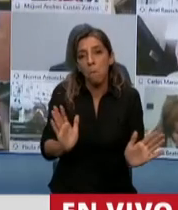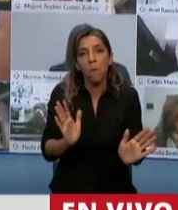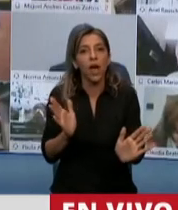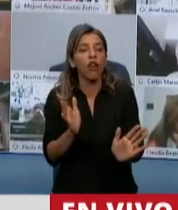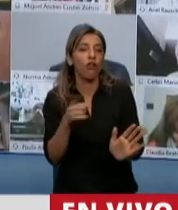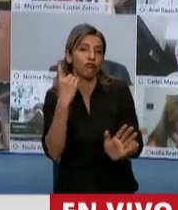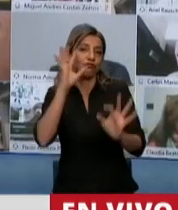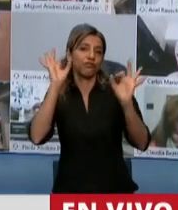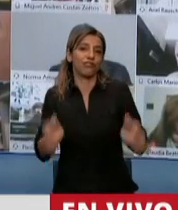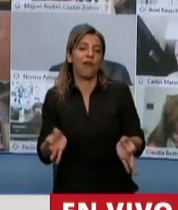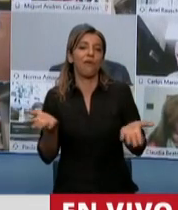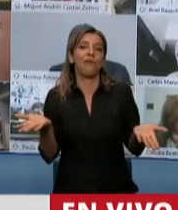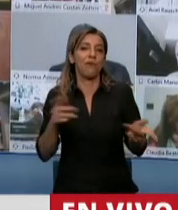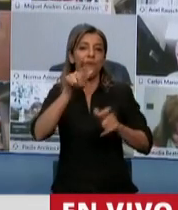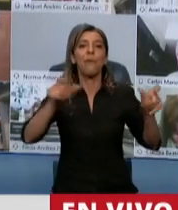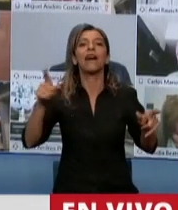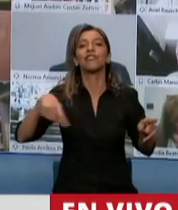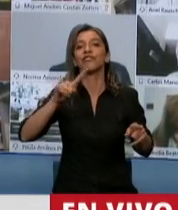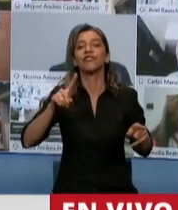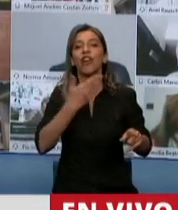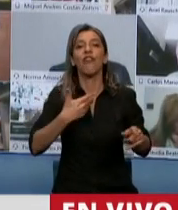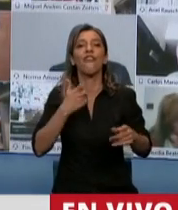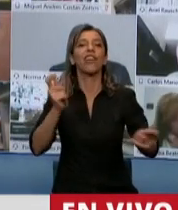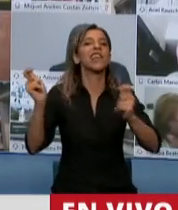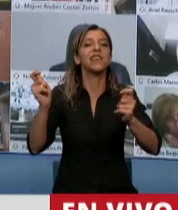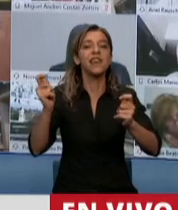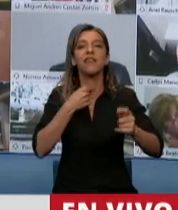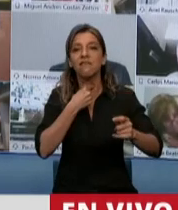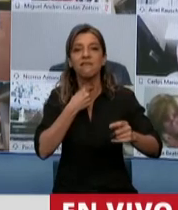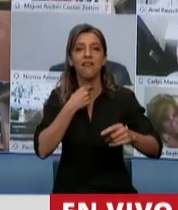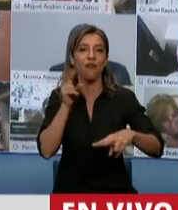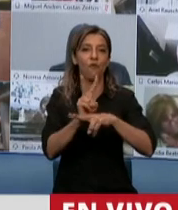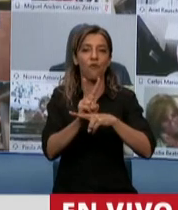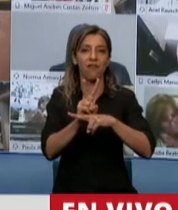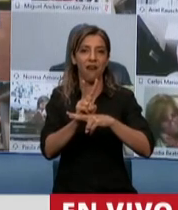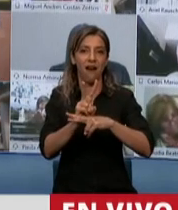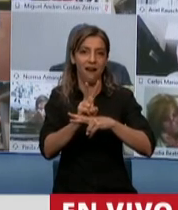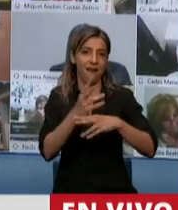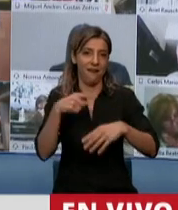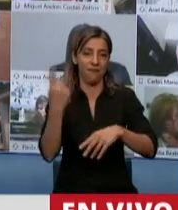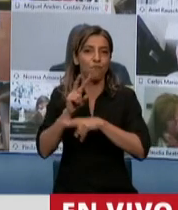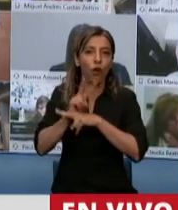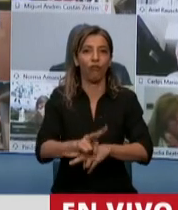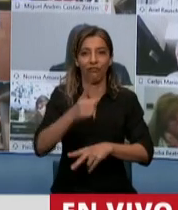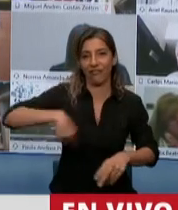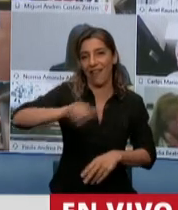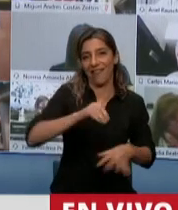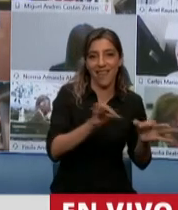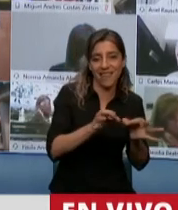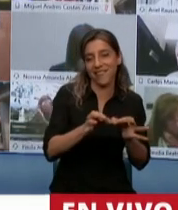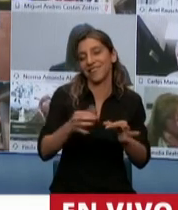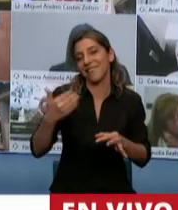trabajadores y a la República Argentina y quienes piensan en serio en la defensa de la soberanía de nuestras Islas Malvinas. Muchas gracias señora